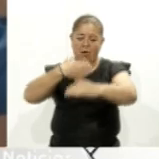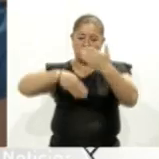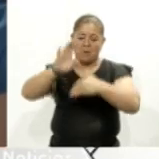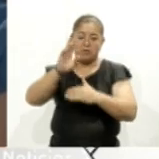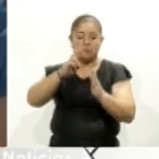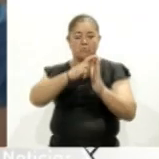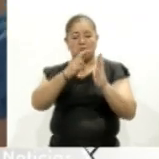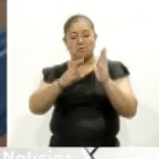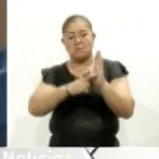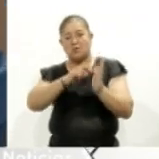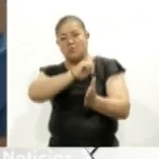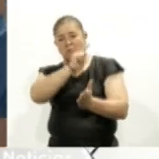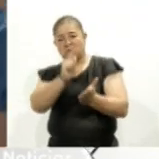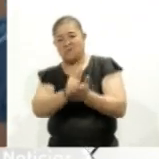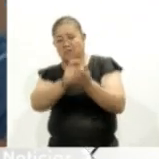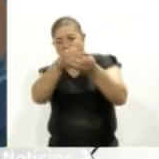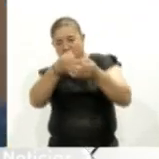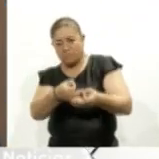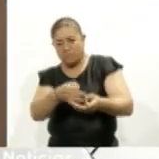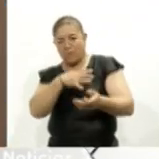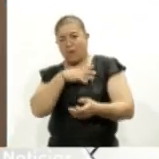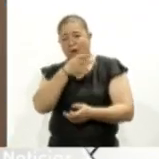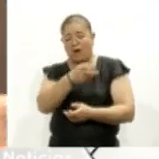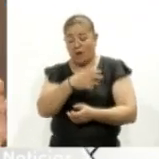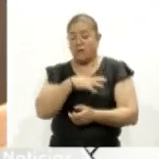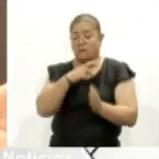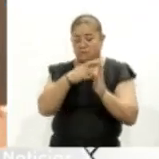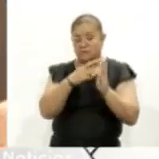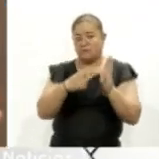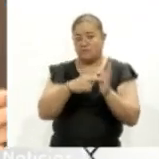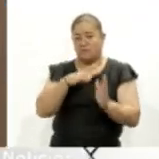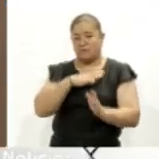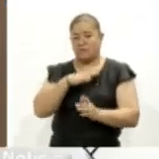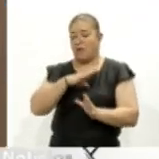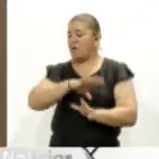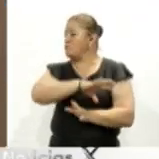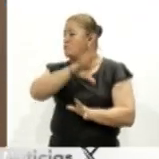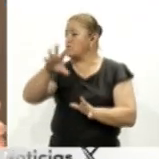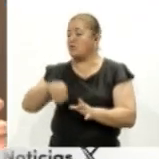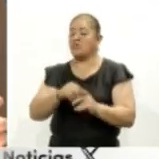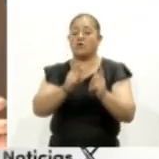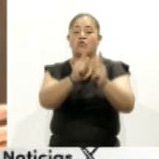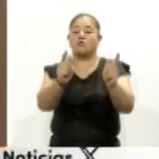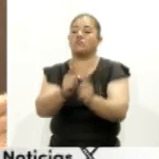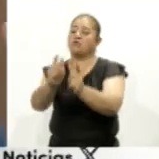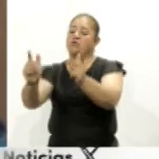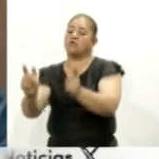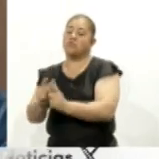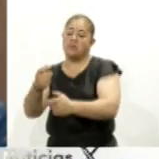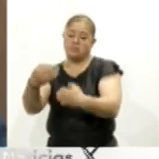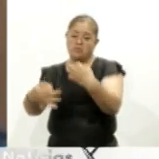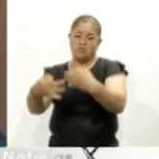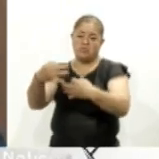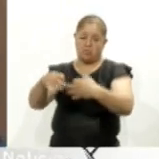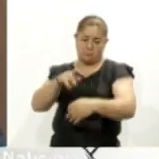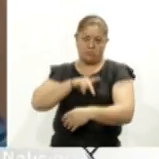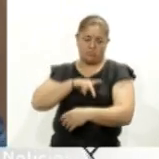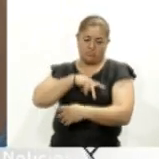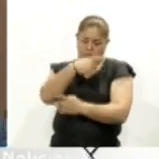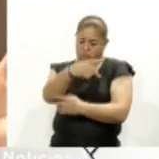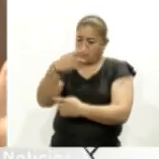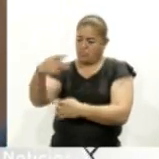normas jurídicas, pues no queda, tenemos todas las normas, los órganos jurisdiccionales estamos haciendo lo propio, el Poder